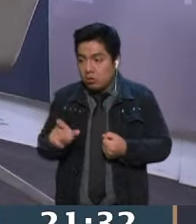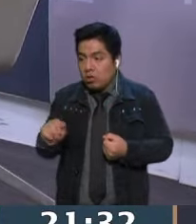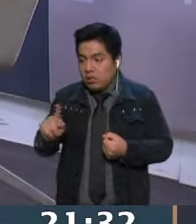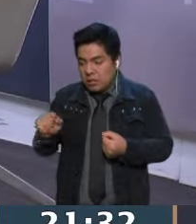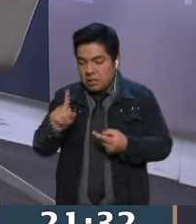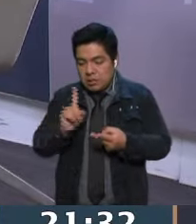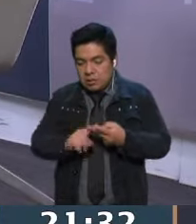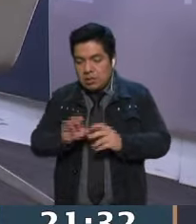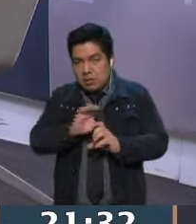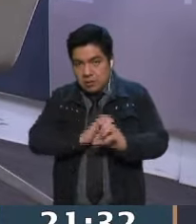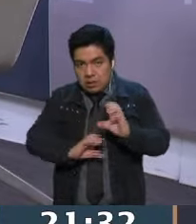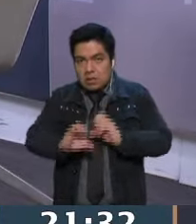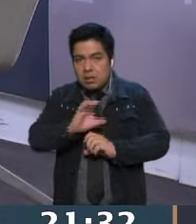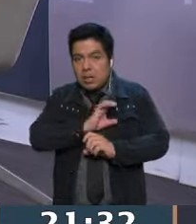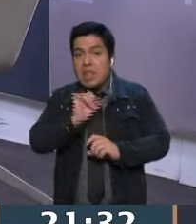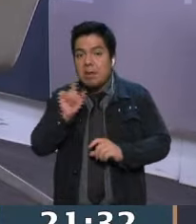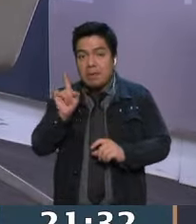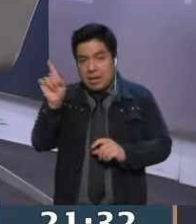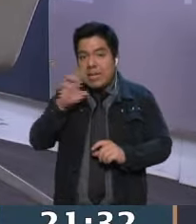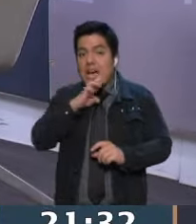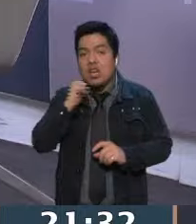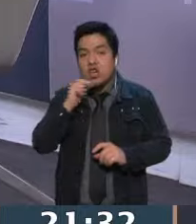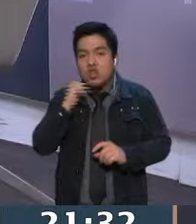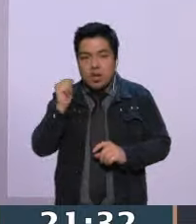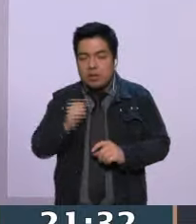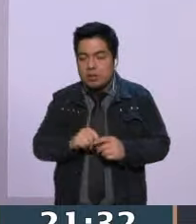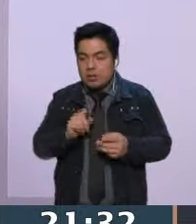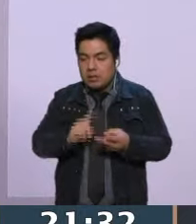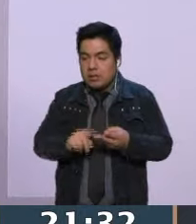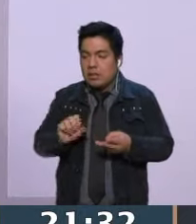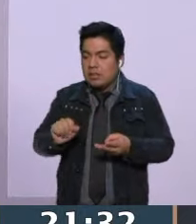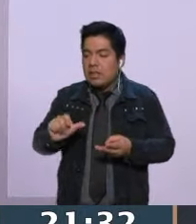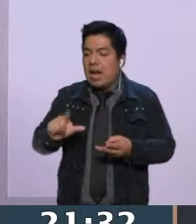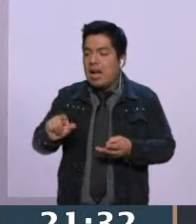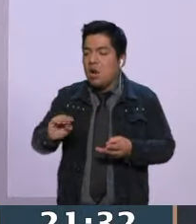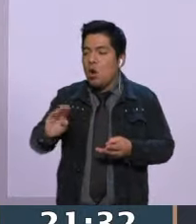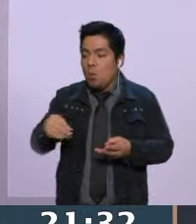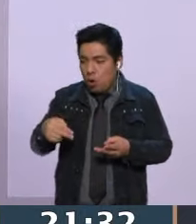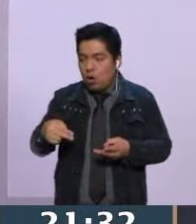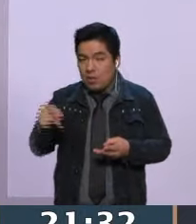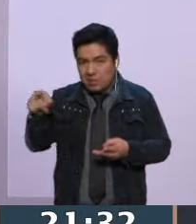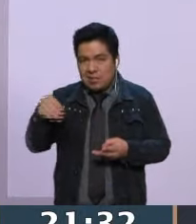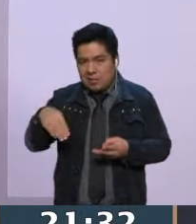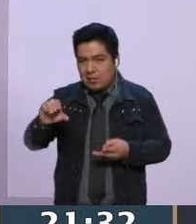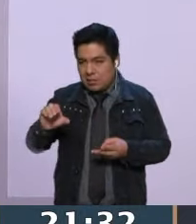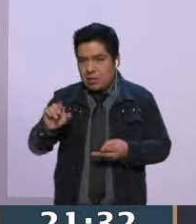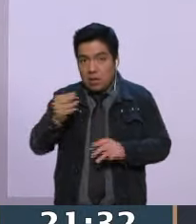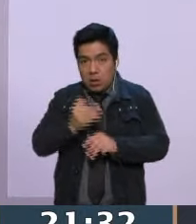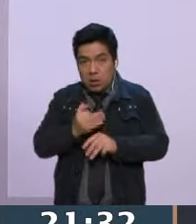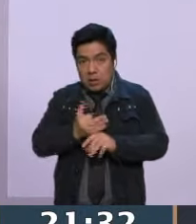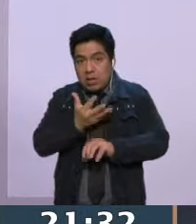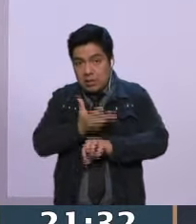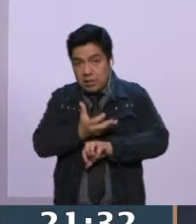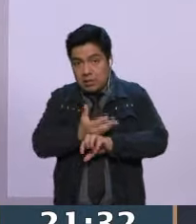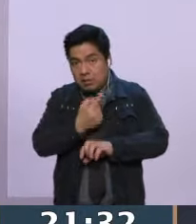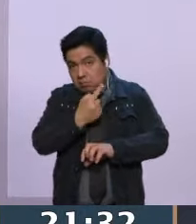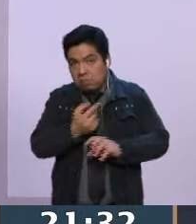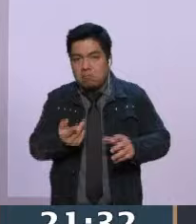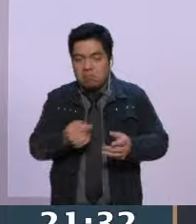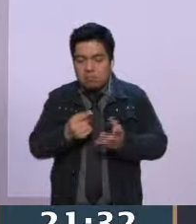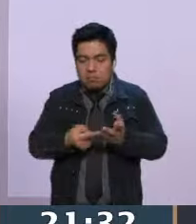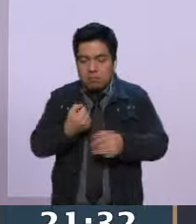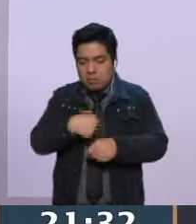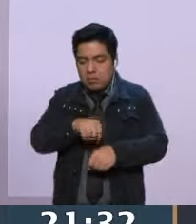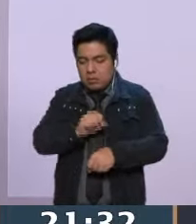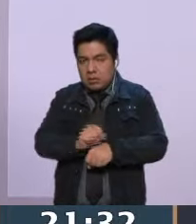Claudio Sheinbaum, que fue a Roma a visitar al Papa. También Salomón Chertorivski, el candidato a la Jefatura de Gobierno por Movimiento Ciudadano, está en Estados Unidos en este momento. La semana